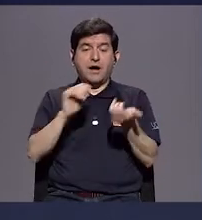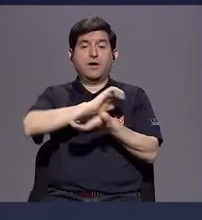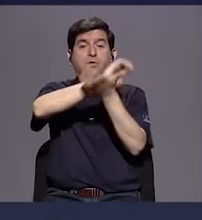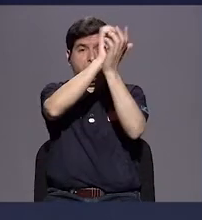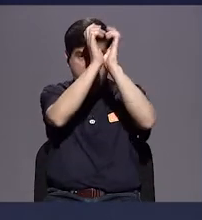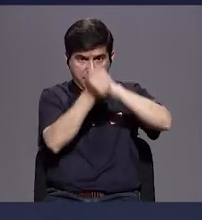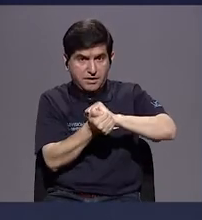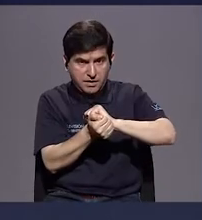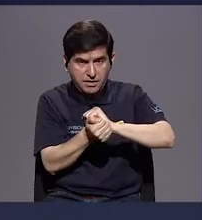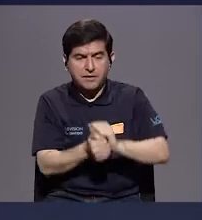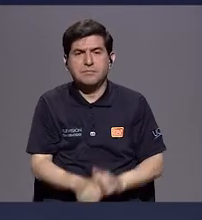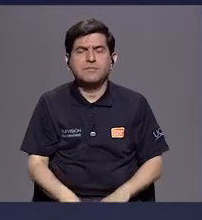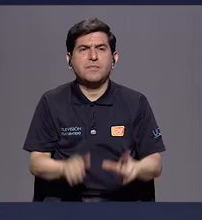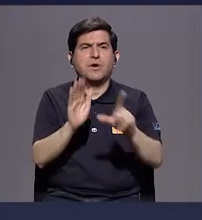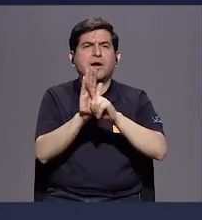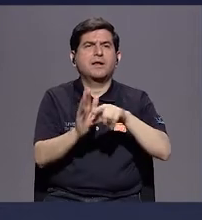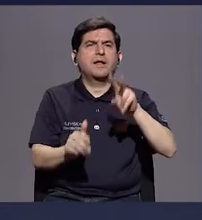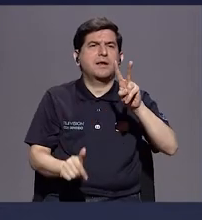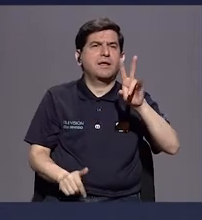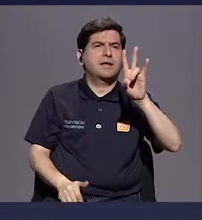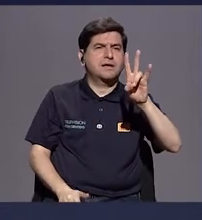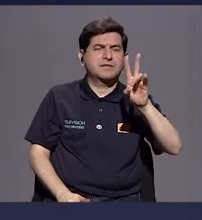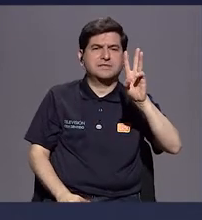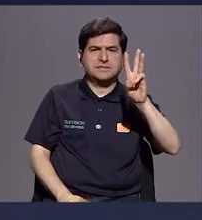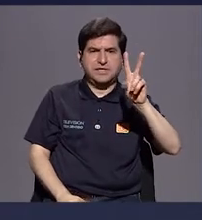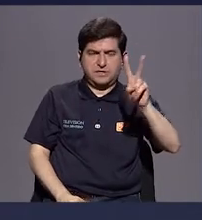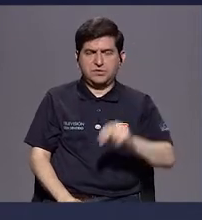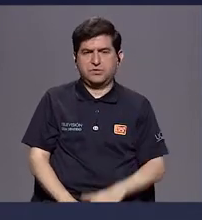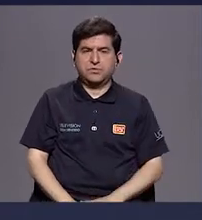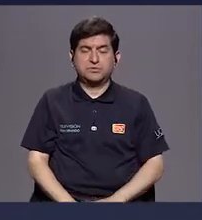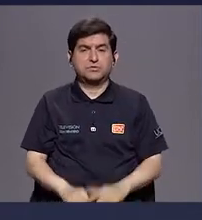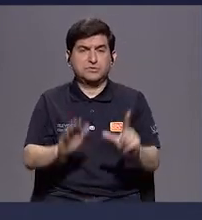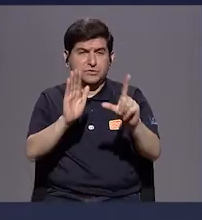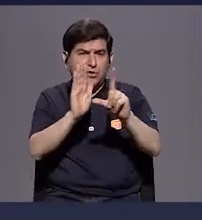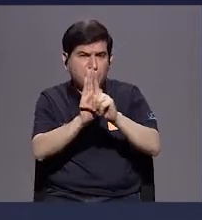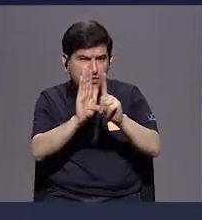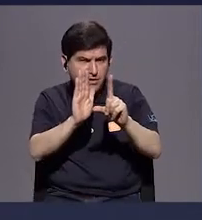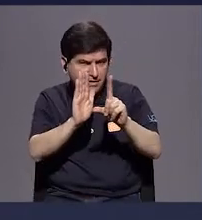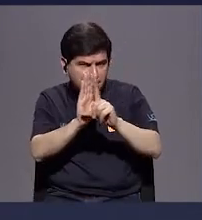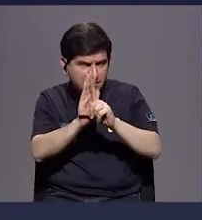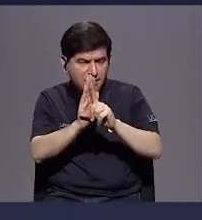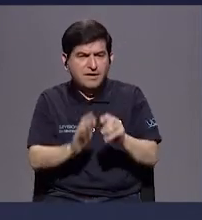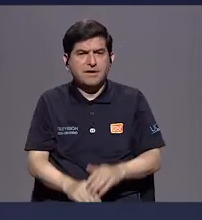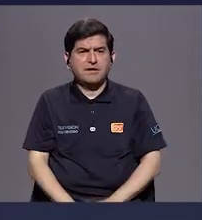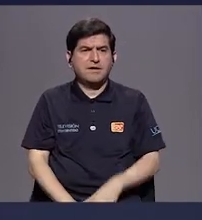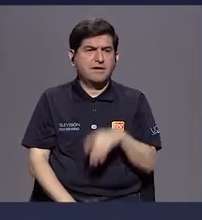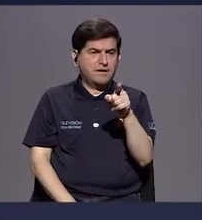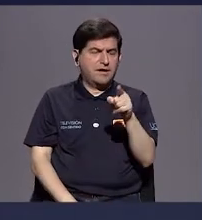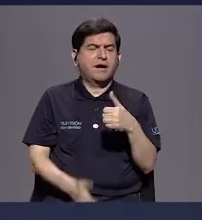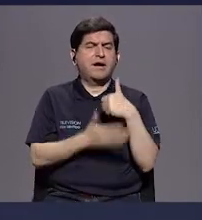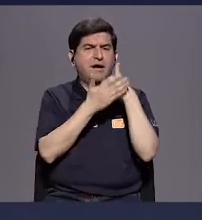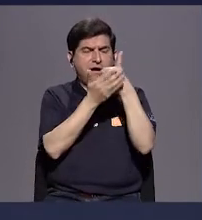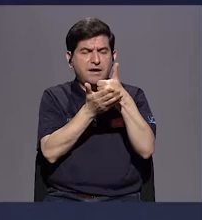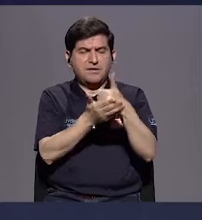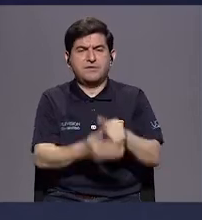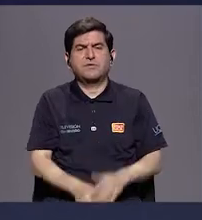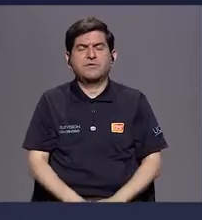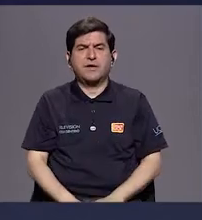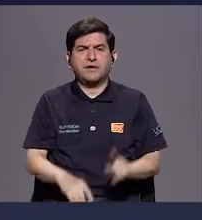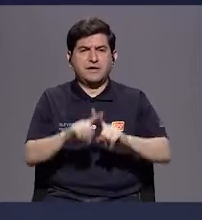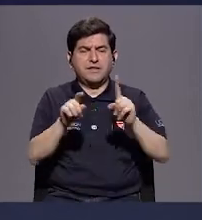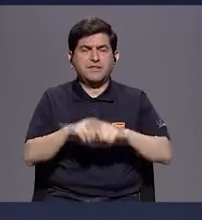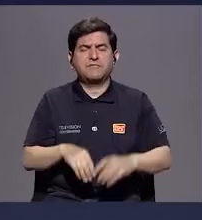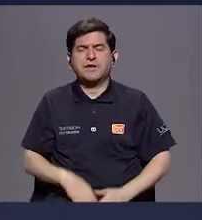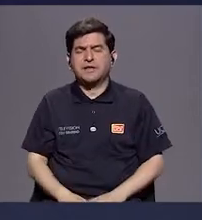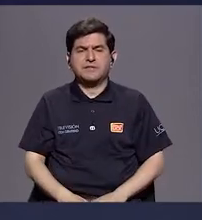reforma a la ley 2762, que es una ley que viene a ayudar a los beneficiadores,